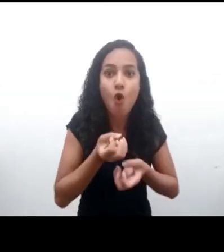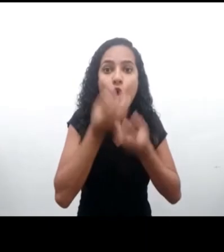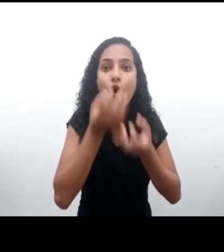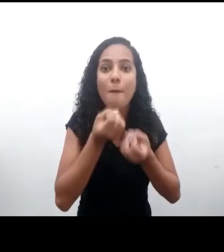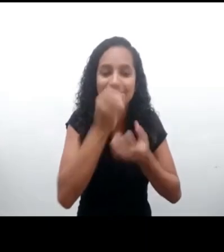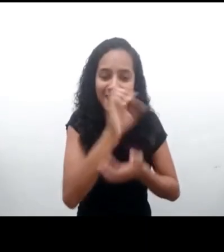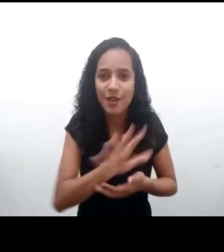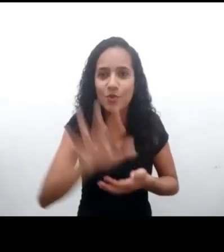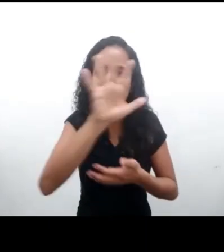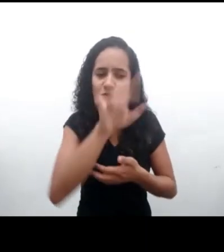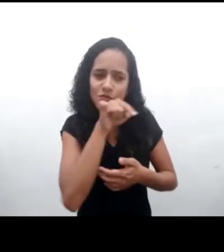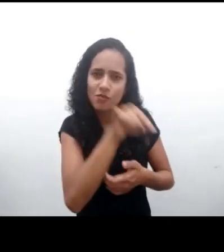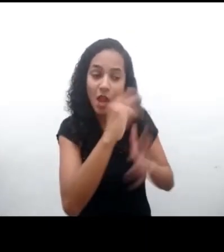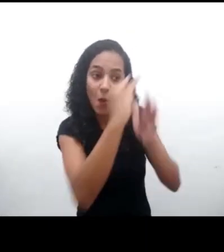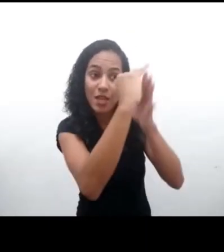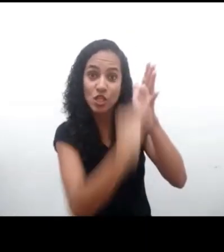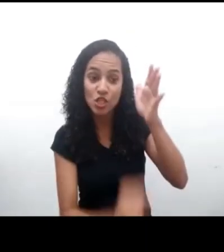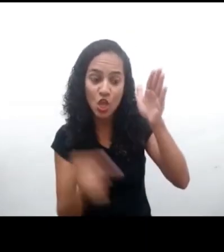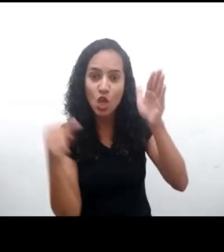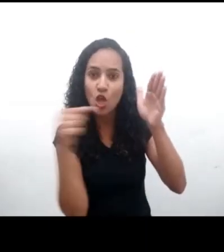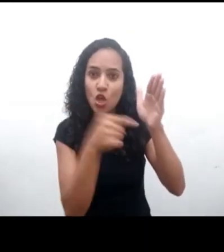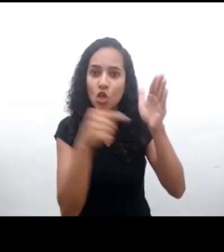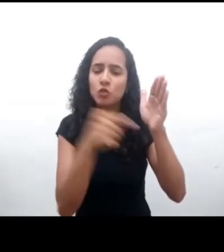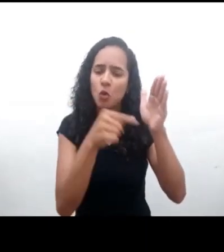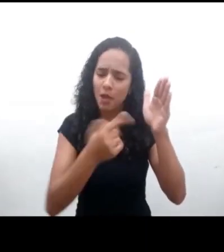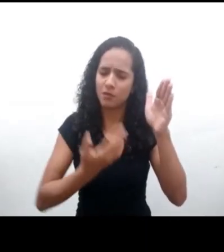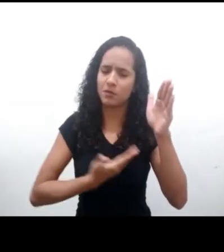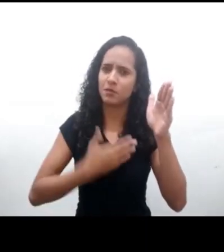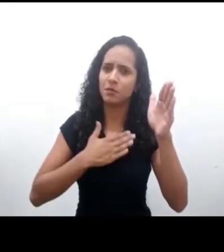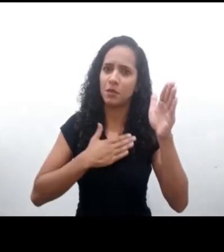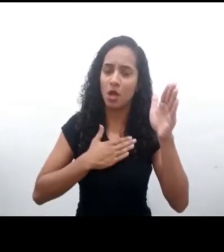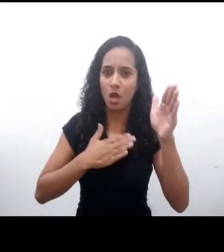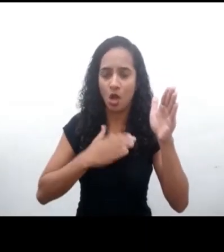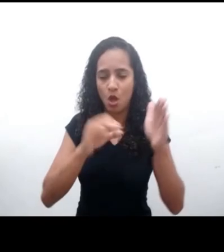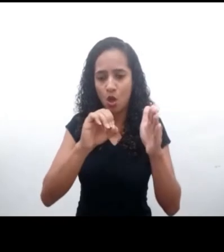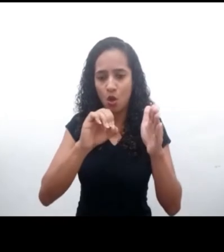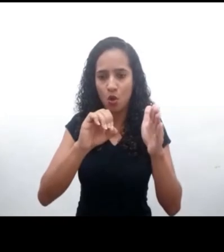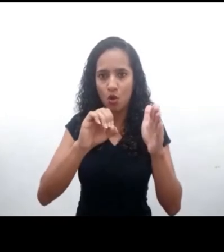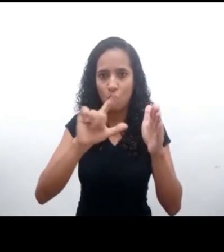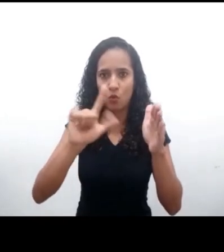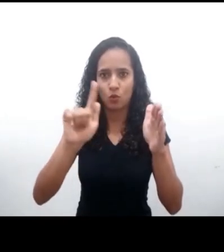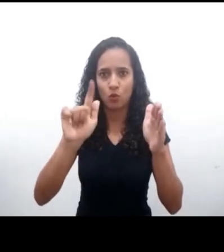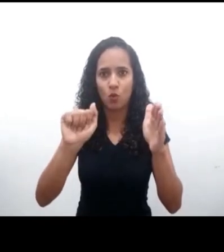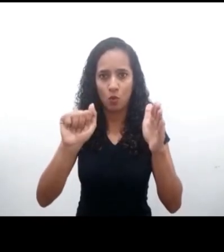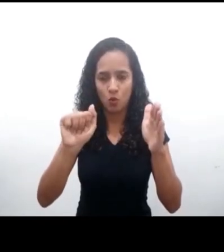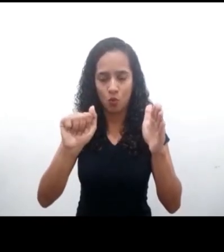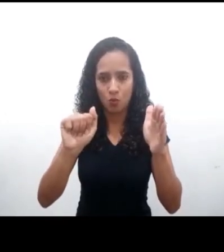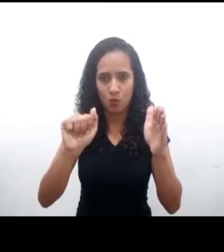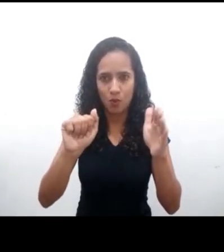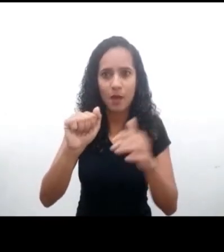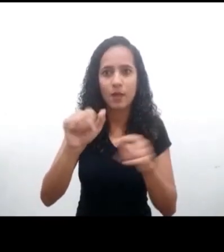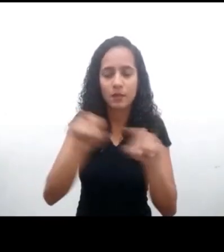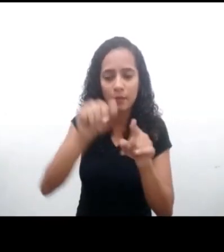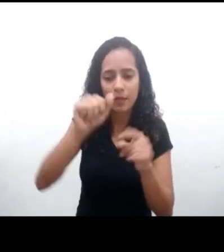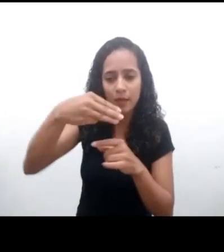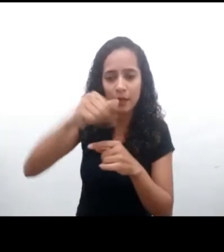Olga Casoba y Amala Doseri, que fueron las coordinadoras del grupo de trabajo, han definido como